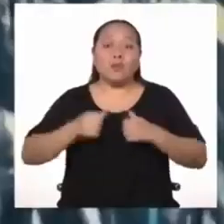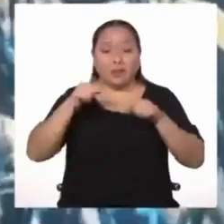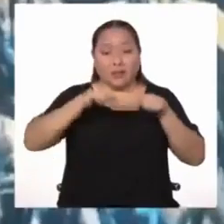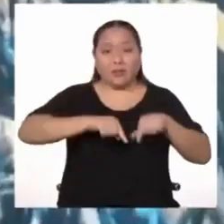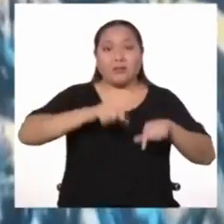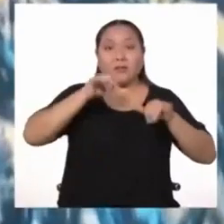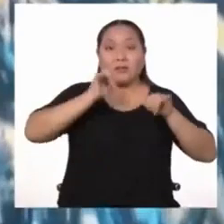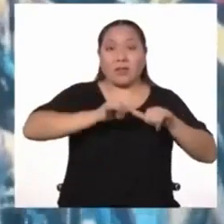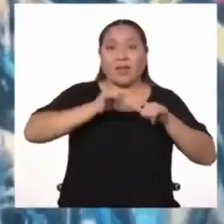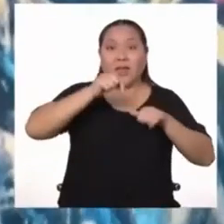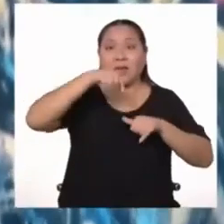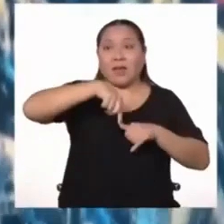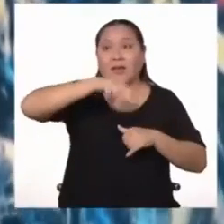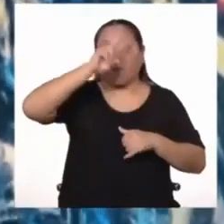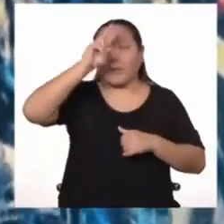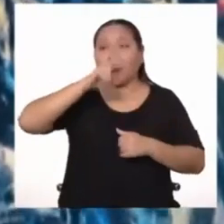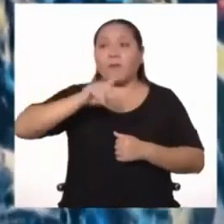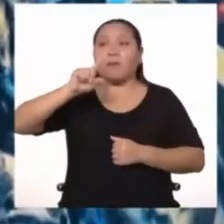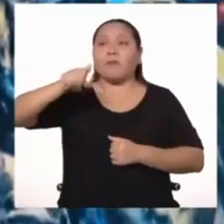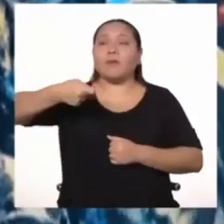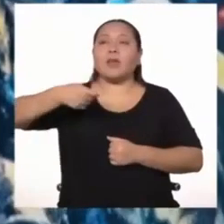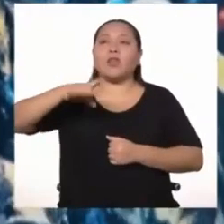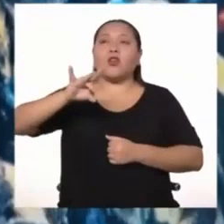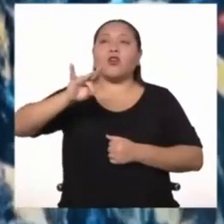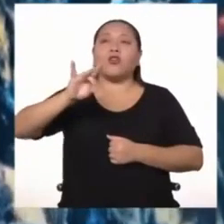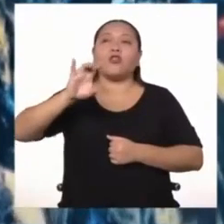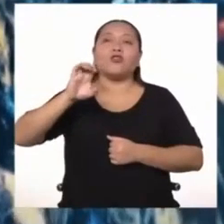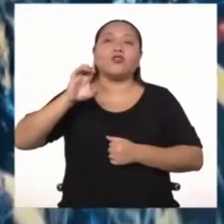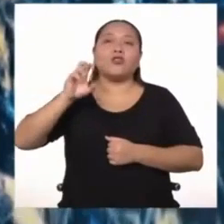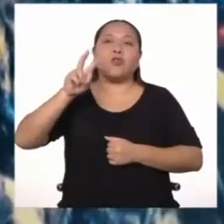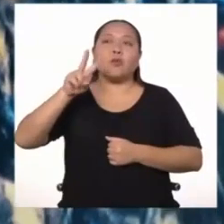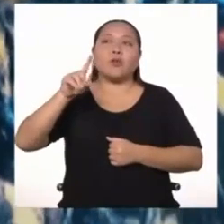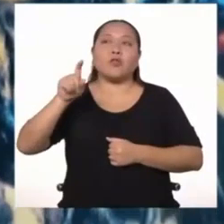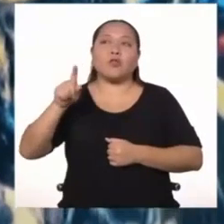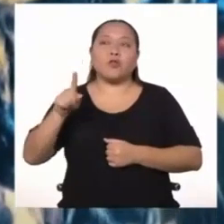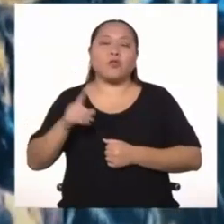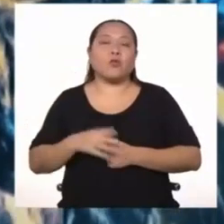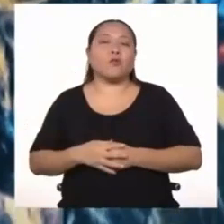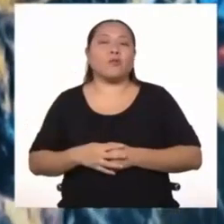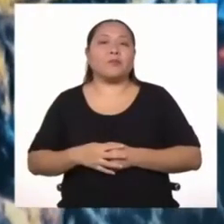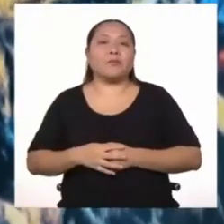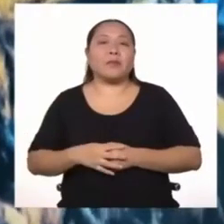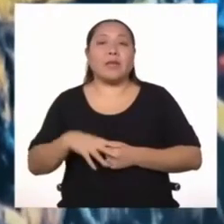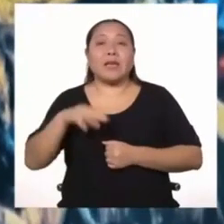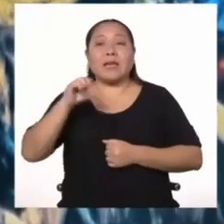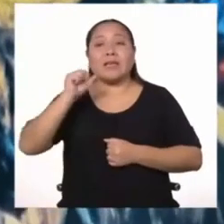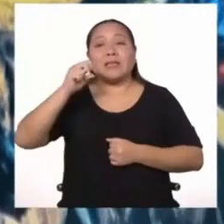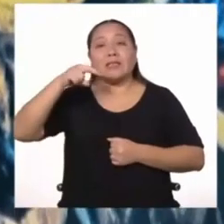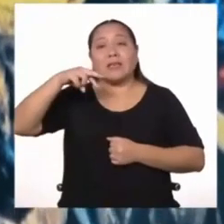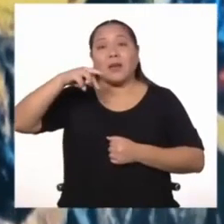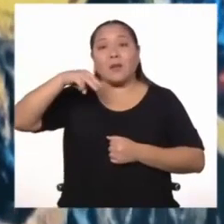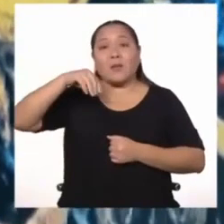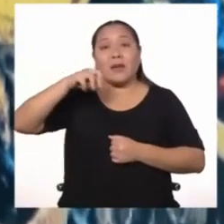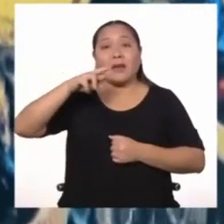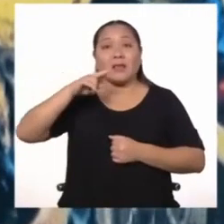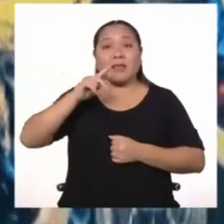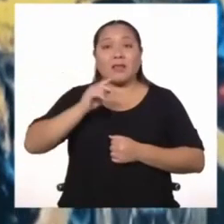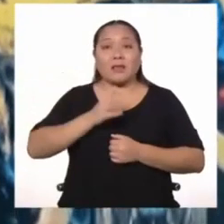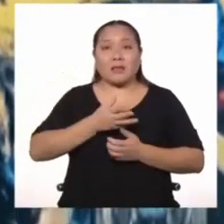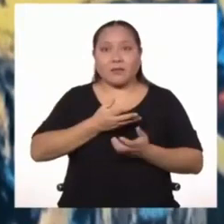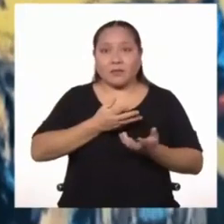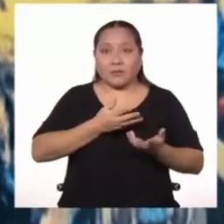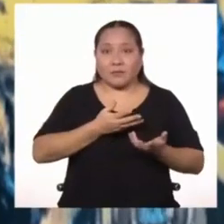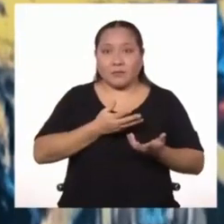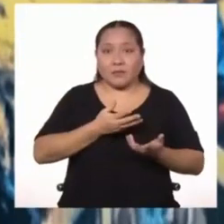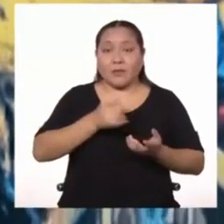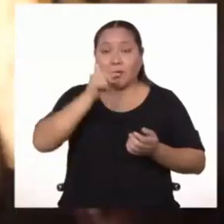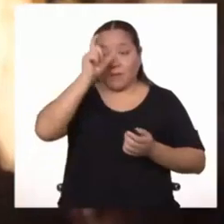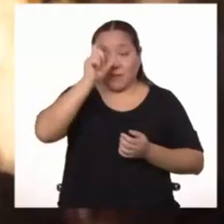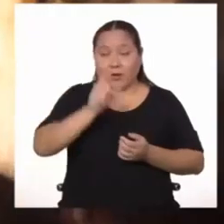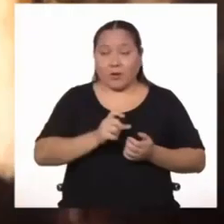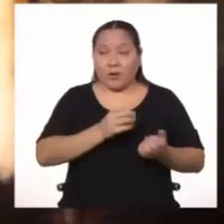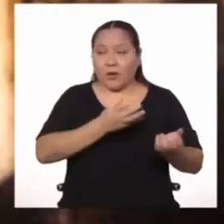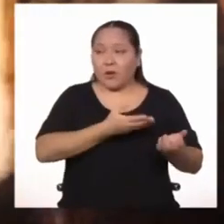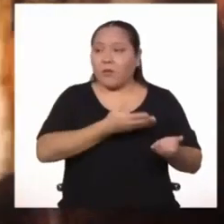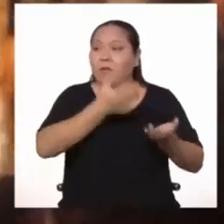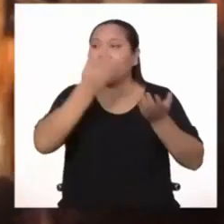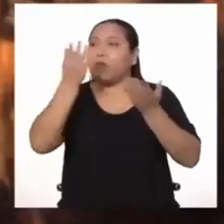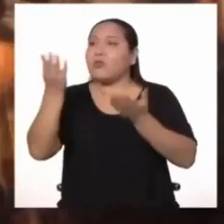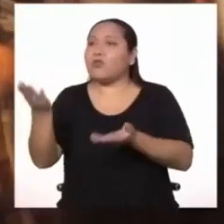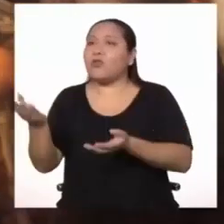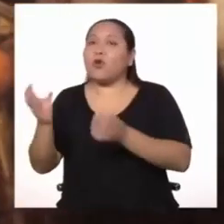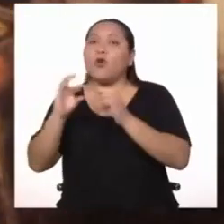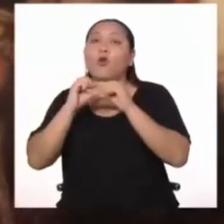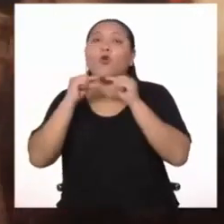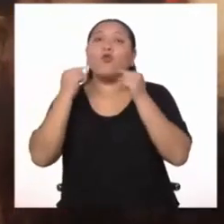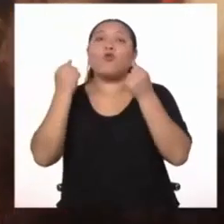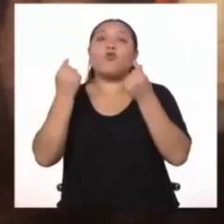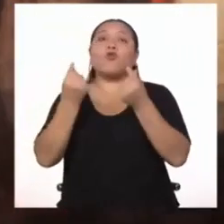En 1821, el protectorado de San Martín envió una misión diplomática a Londres. Lo que quiere San